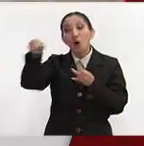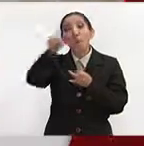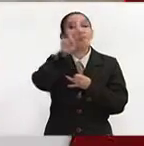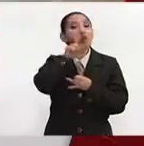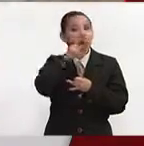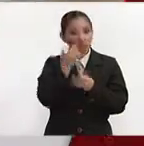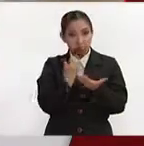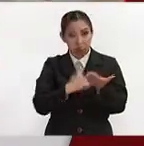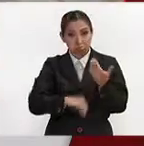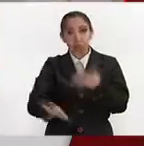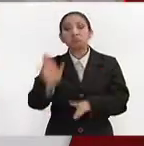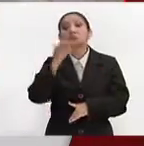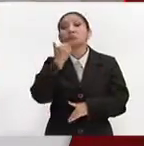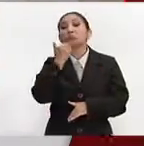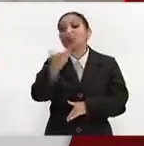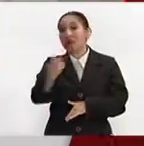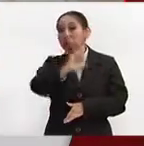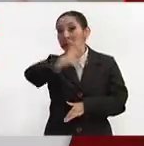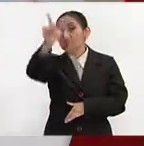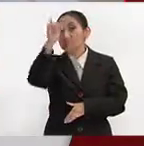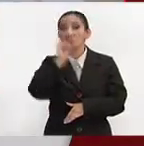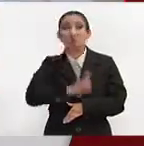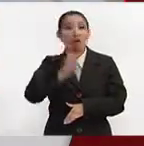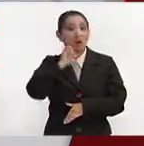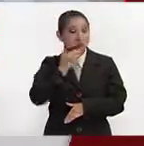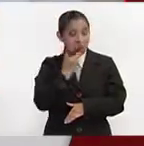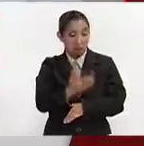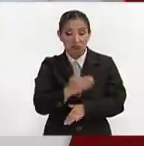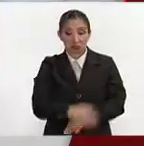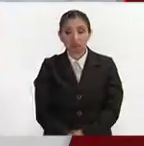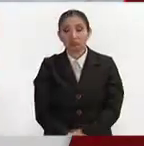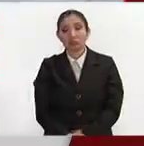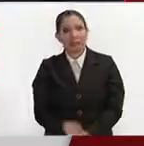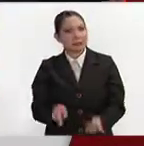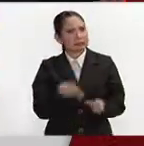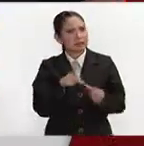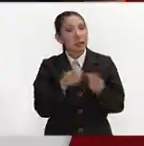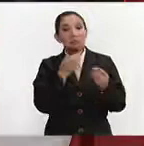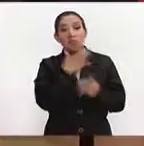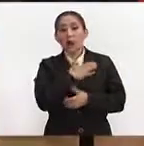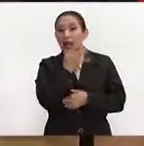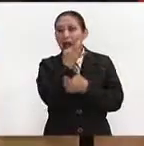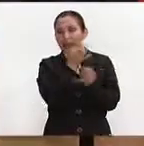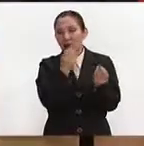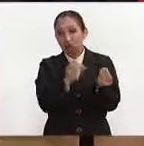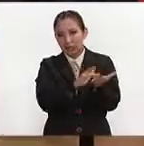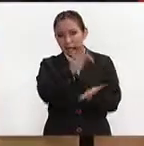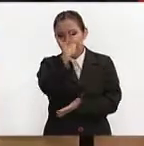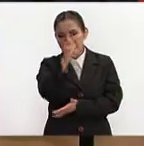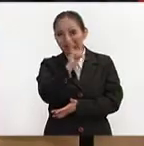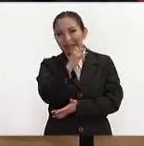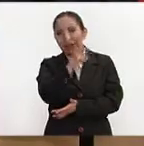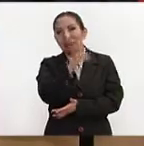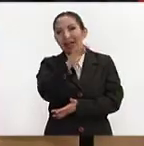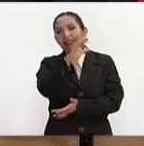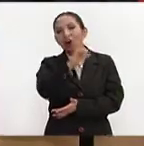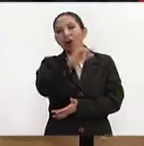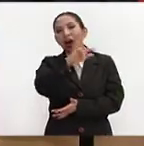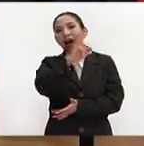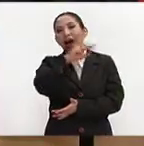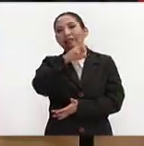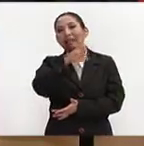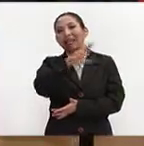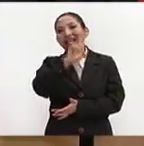están desarrollando su actividad profesional las mujeres con mucho éxito. Perfecto. Pues muy buenas noticias. Muchísimas gracias, ingeniero Francisco Javier